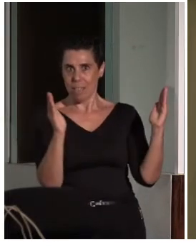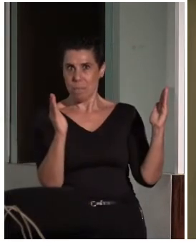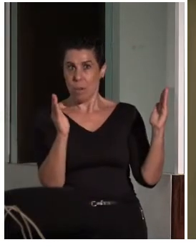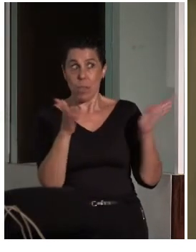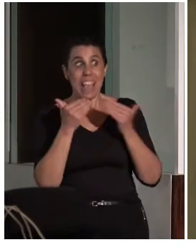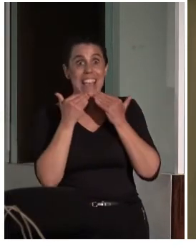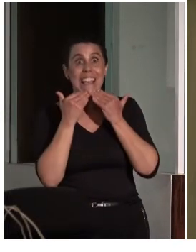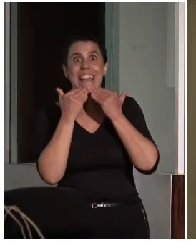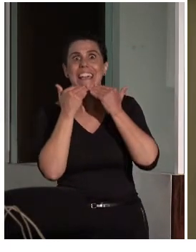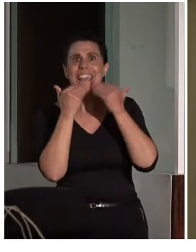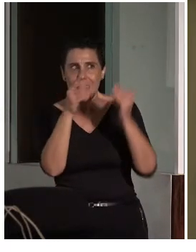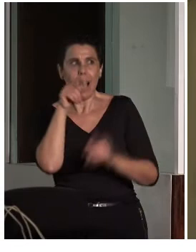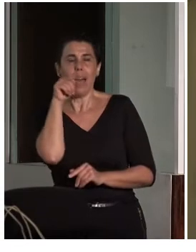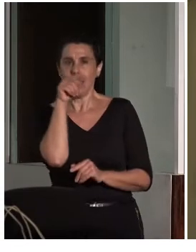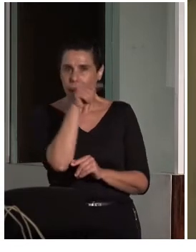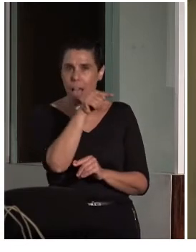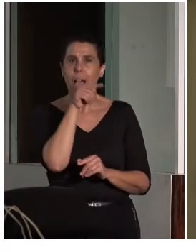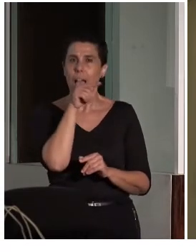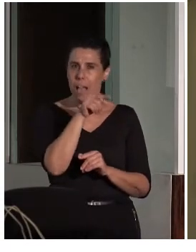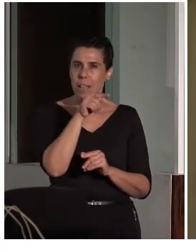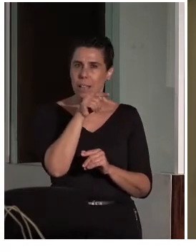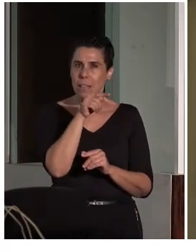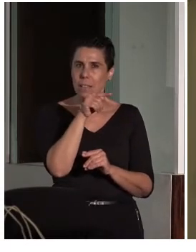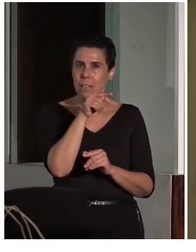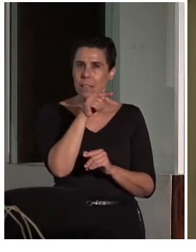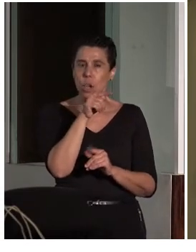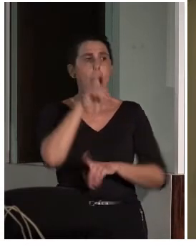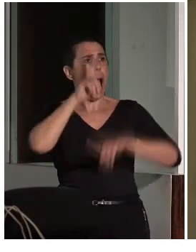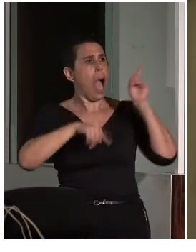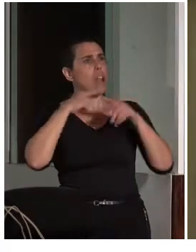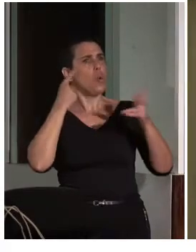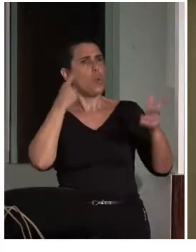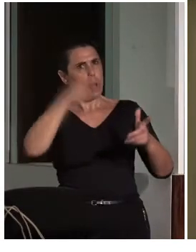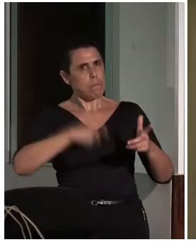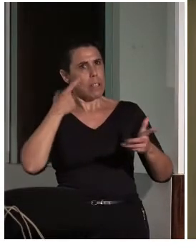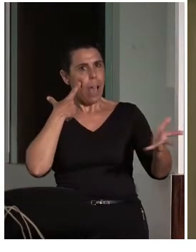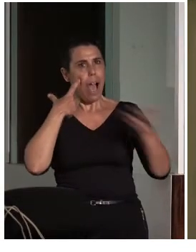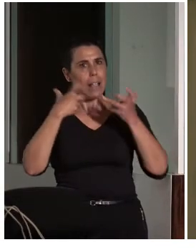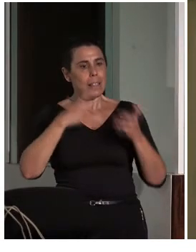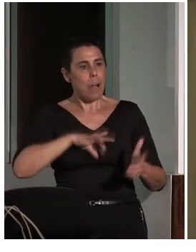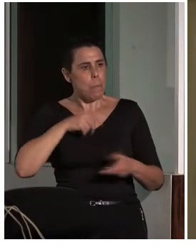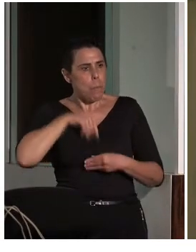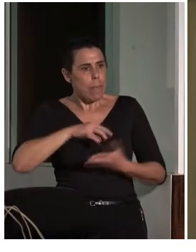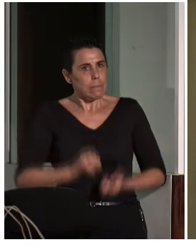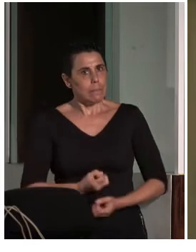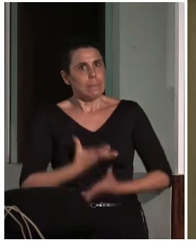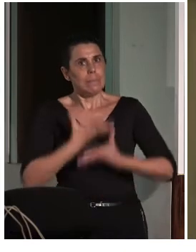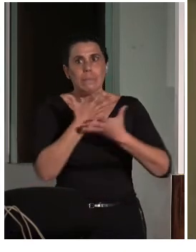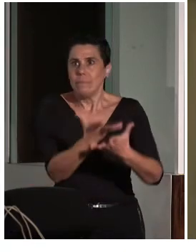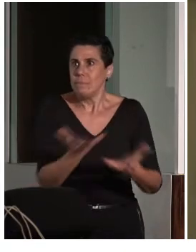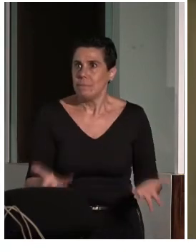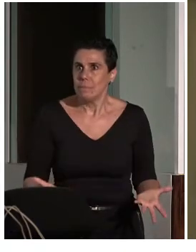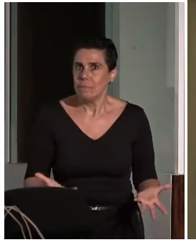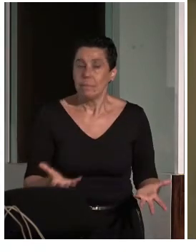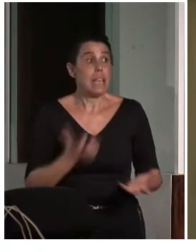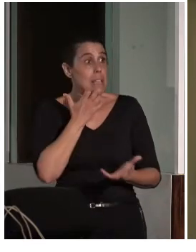se han expresado muchas emociones de los artistas y que de alguna forma si fuéramos capaces